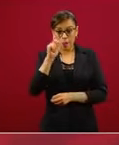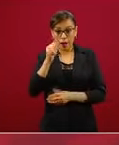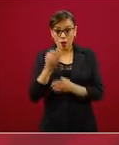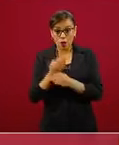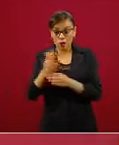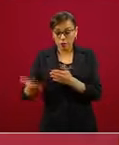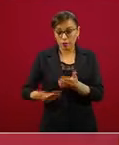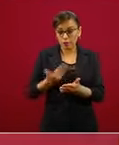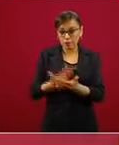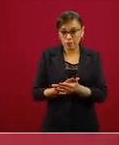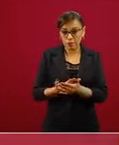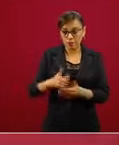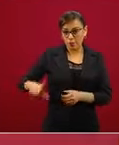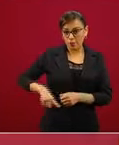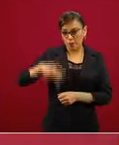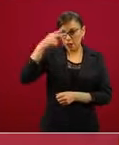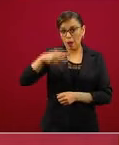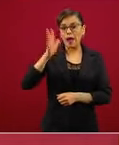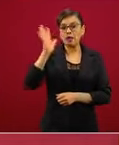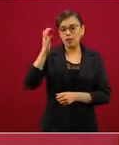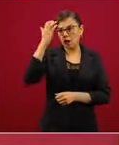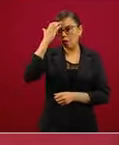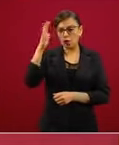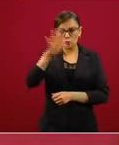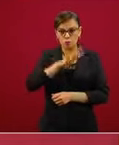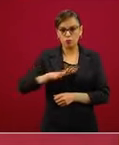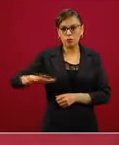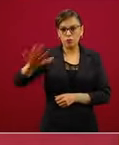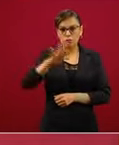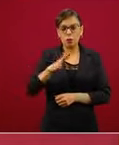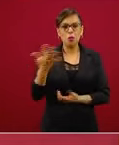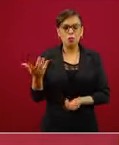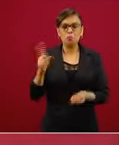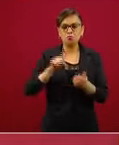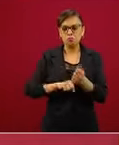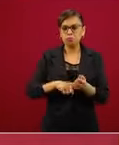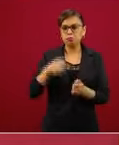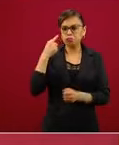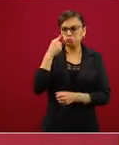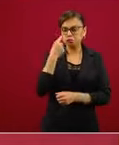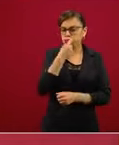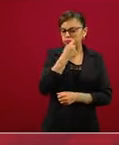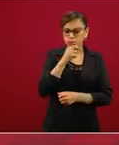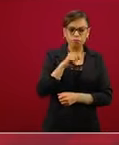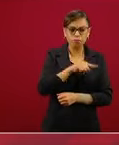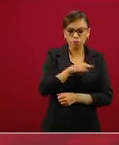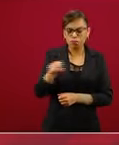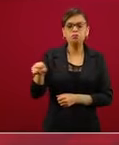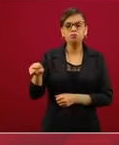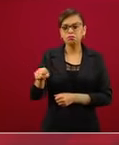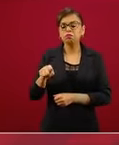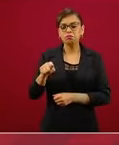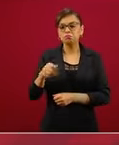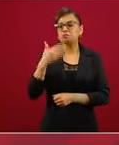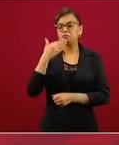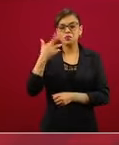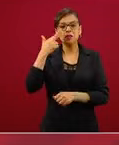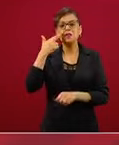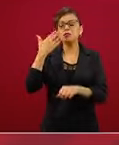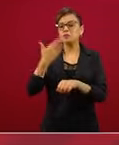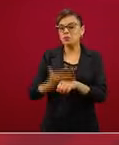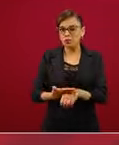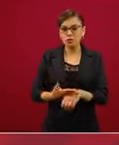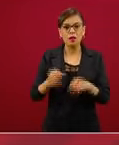presentado por parte del gobierno de México, lo vemos como un plan responsable, como un plan con ruta clara,